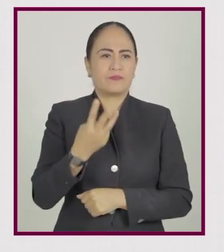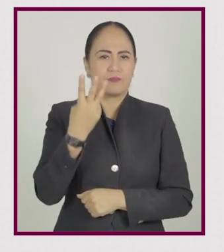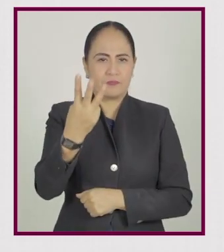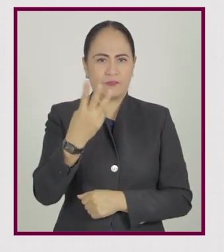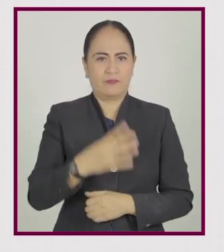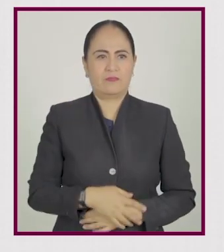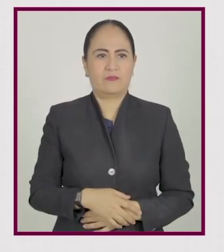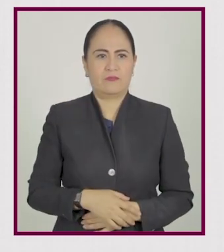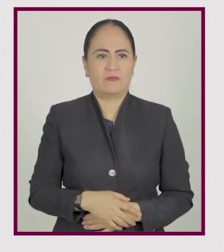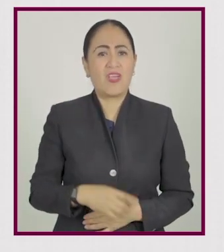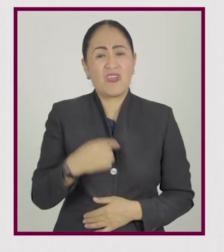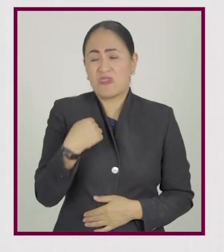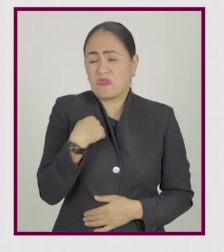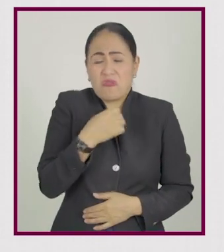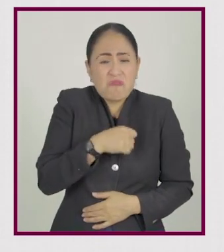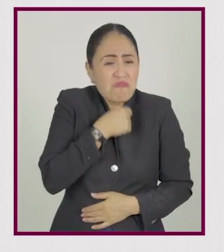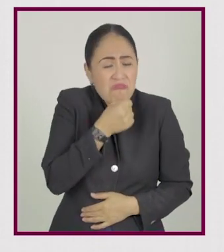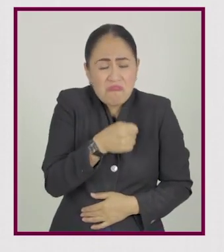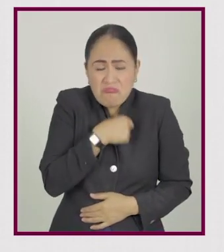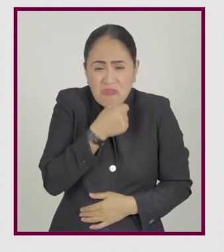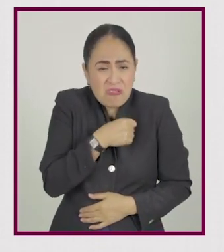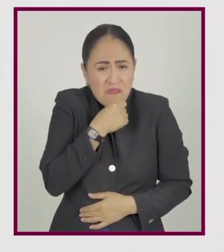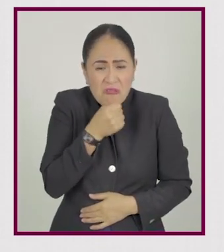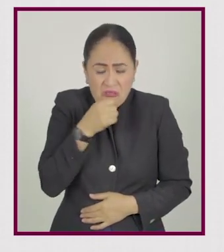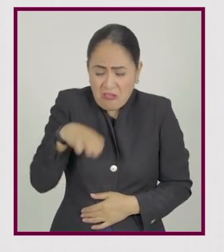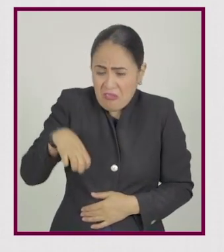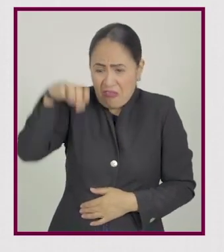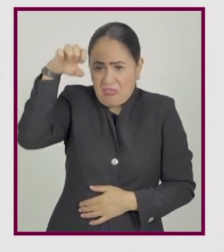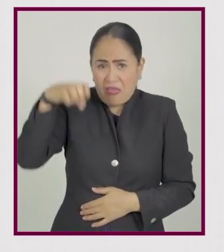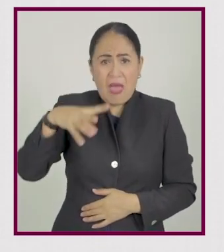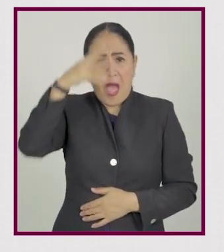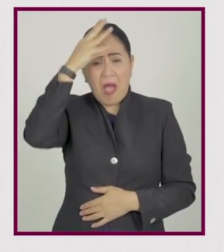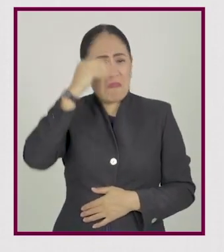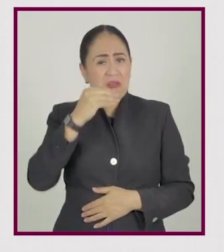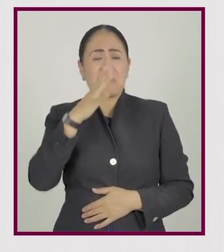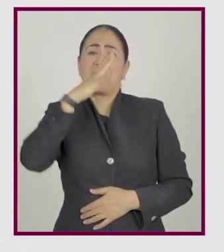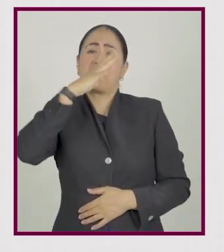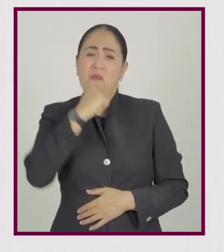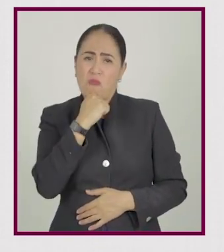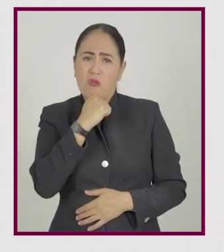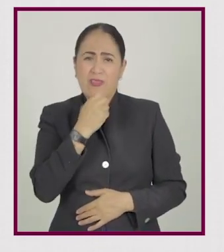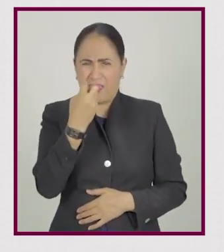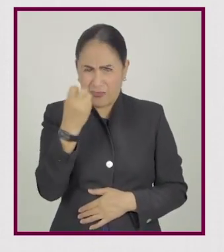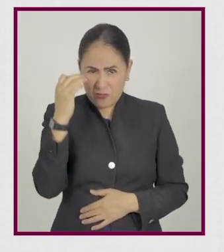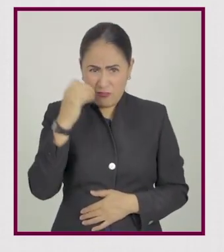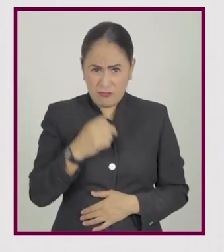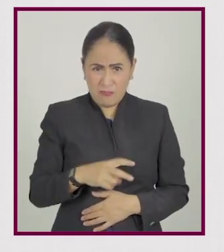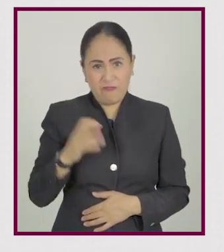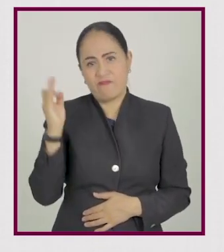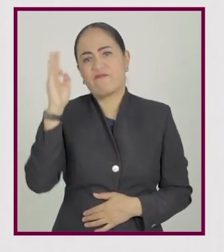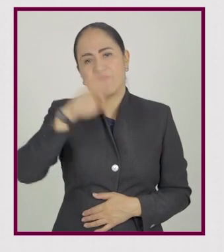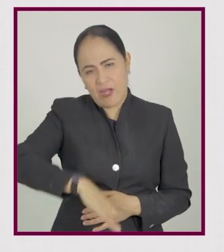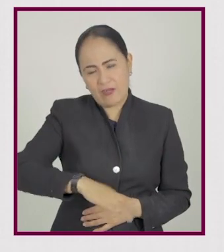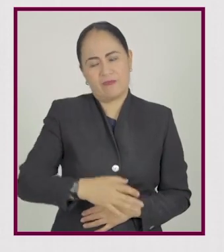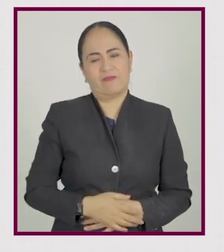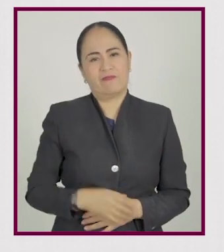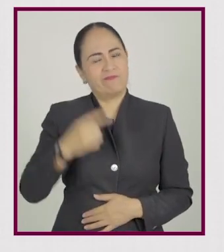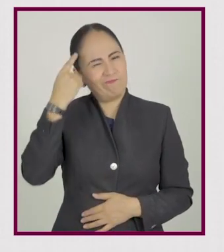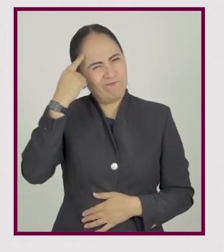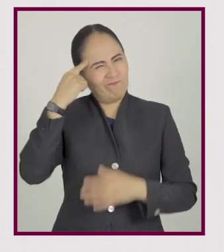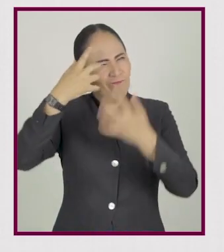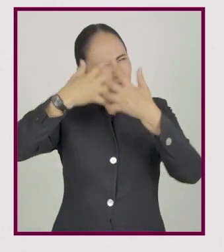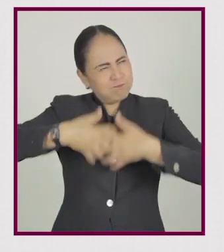Tercero. Tercero. demasiado viejo para poder aprender. Falso. La plasticidad cerebral